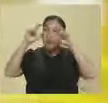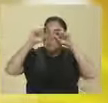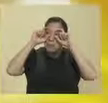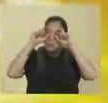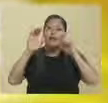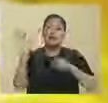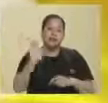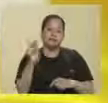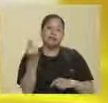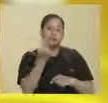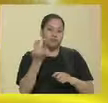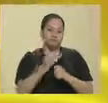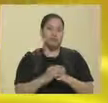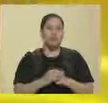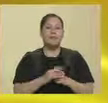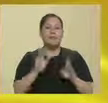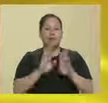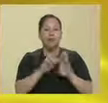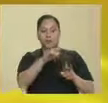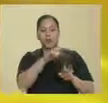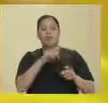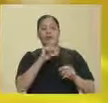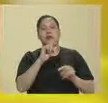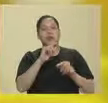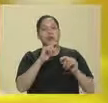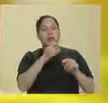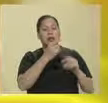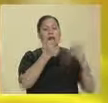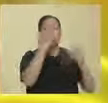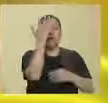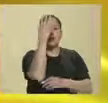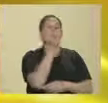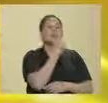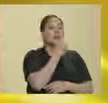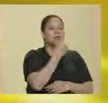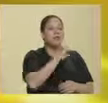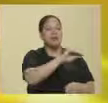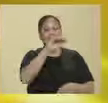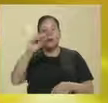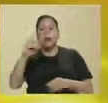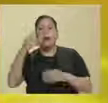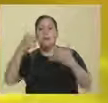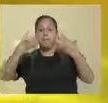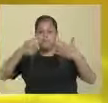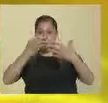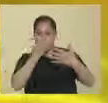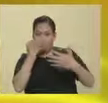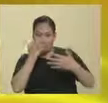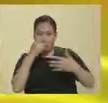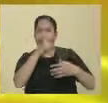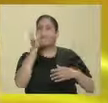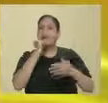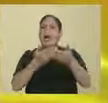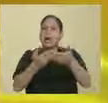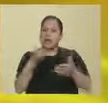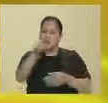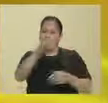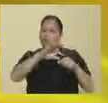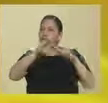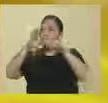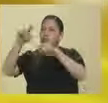decir. En el paso transicional de preescolar a la primaria, siempre hacerles el chequeo de